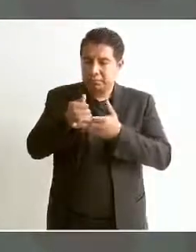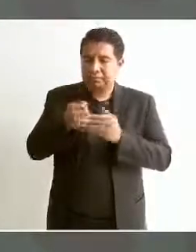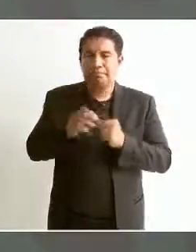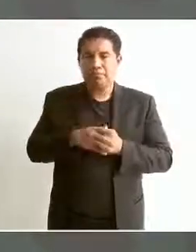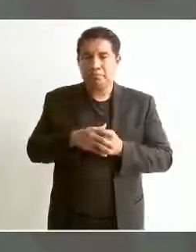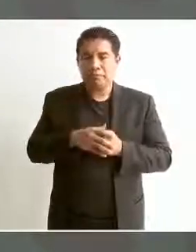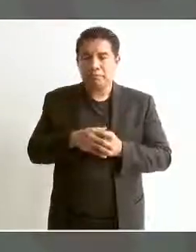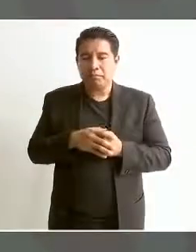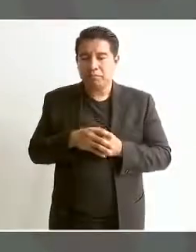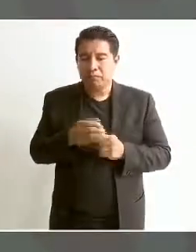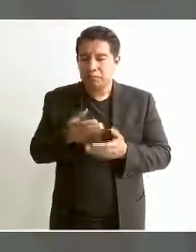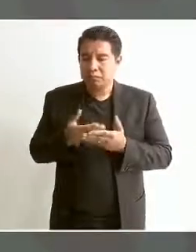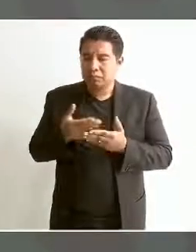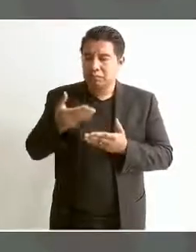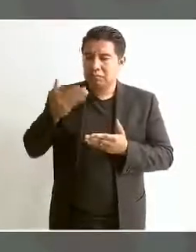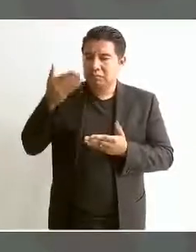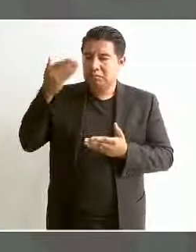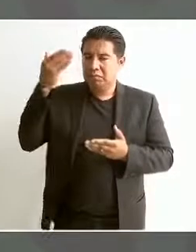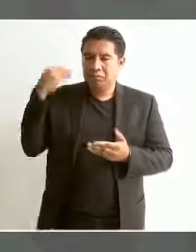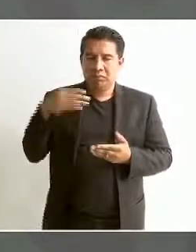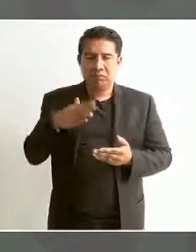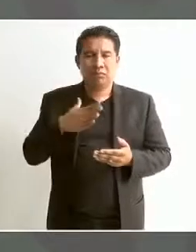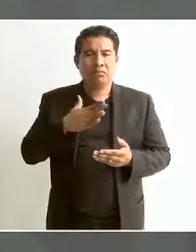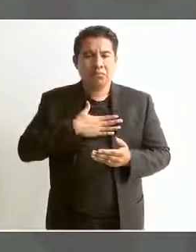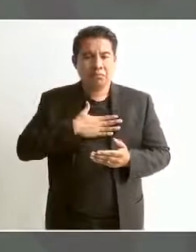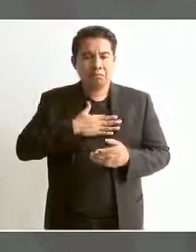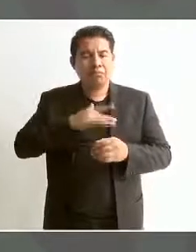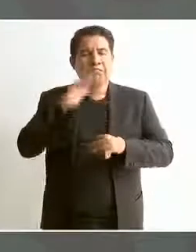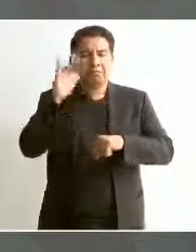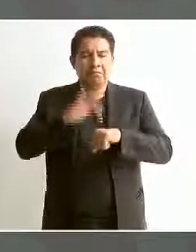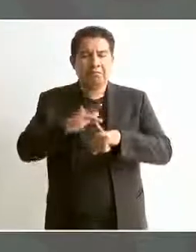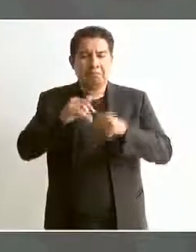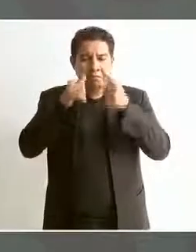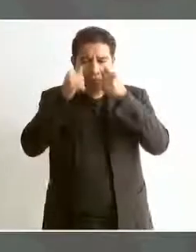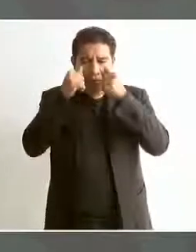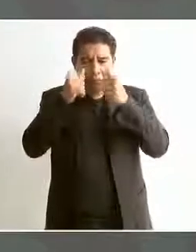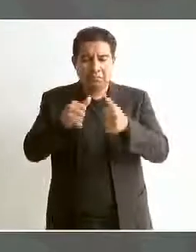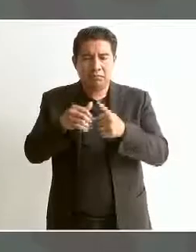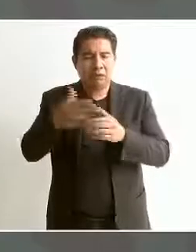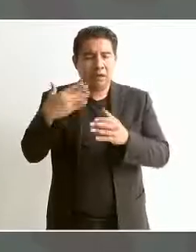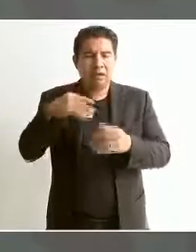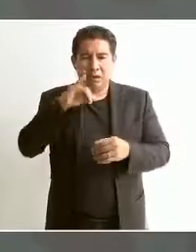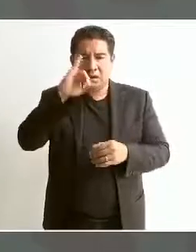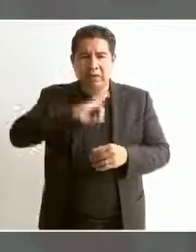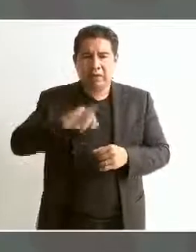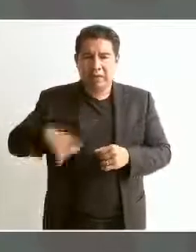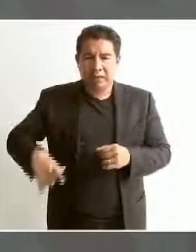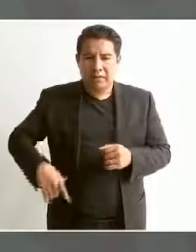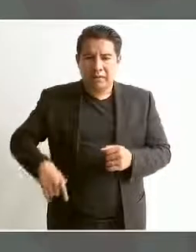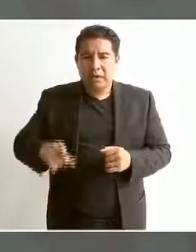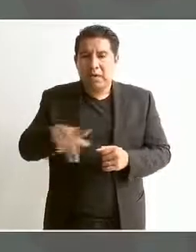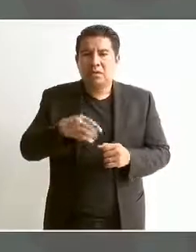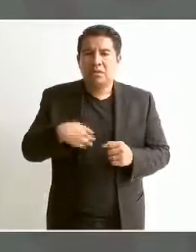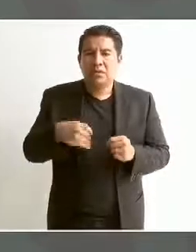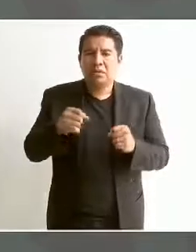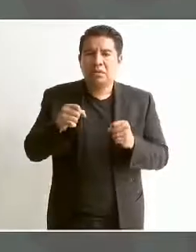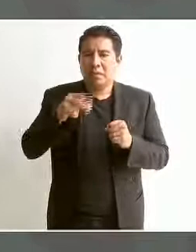desde hace mucho tiempo, cuando fui jefe de gobierno en la Ciudad de México,